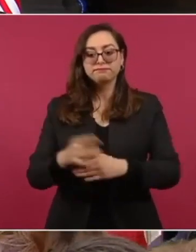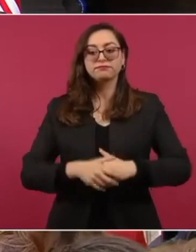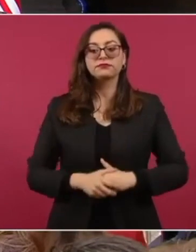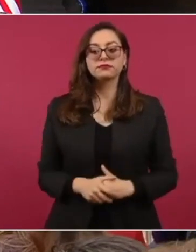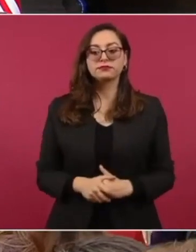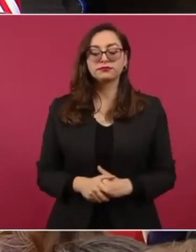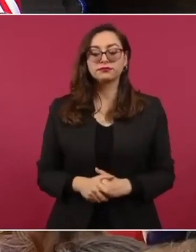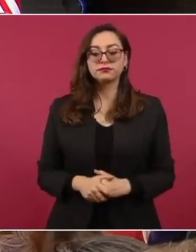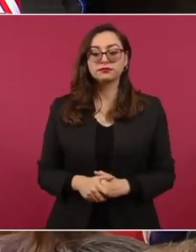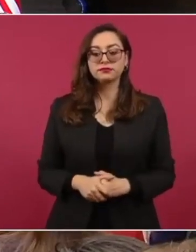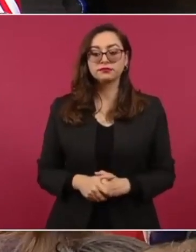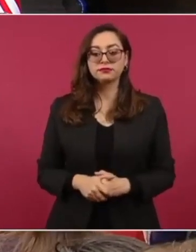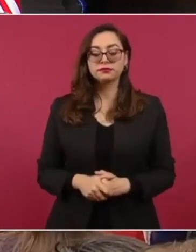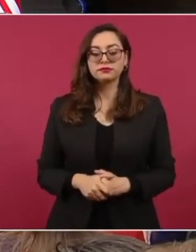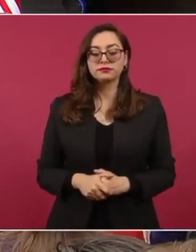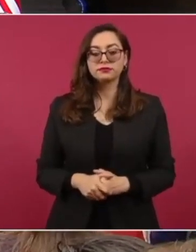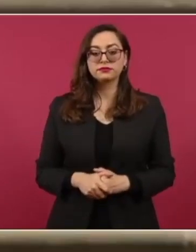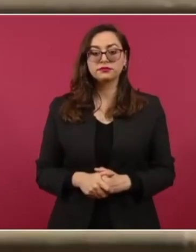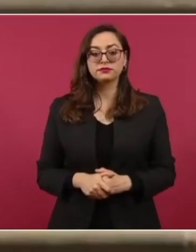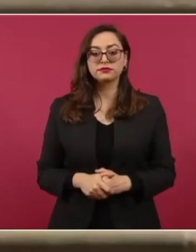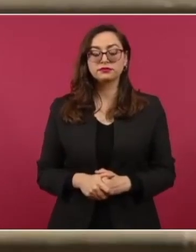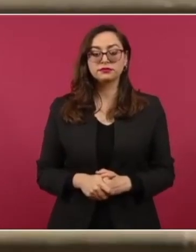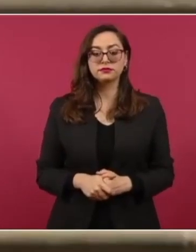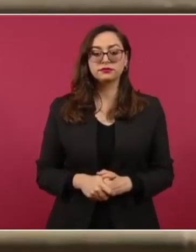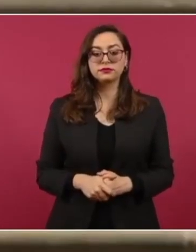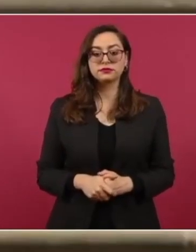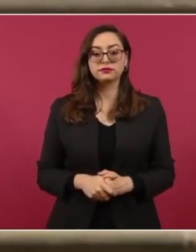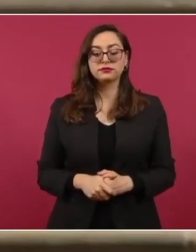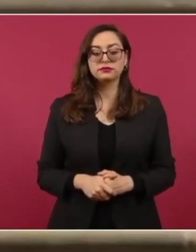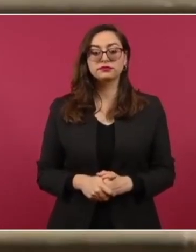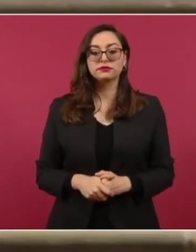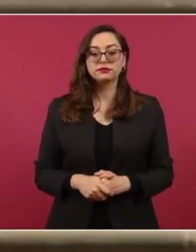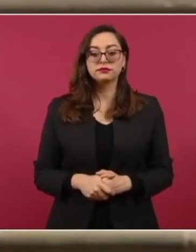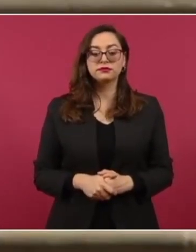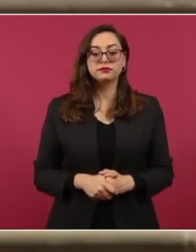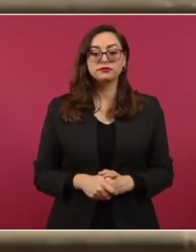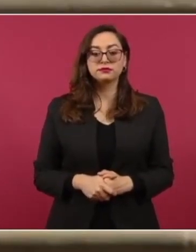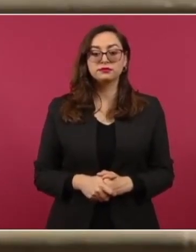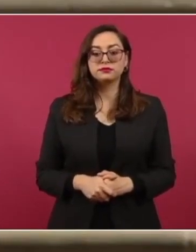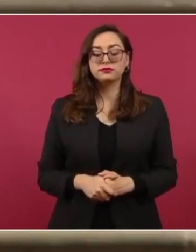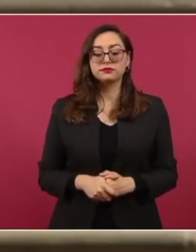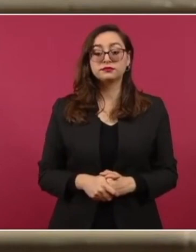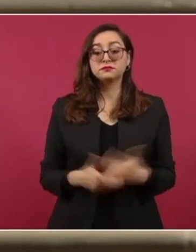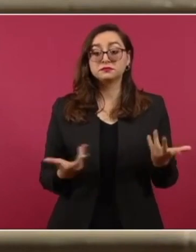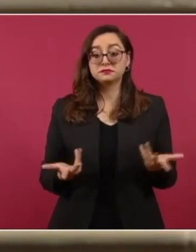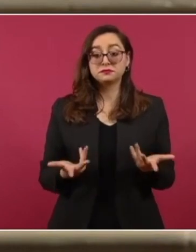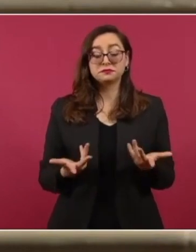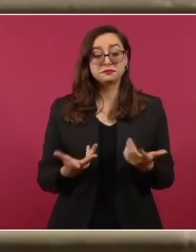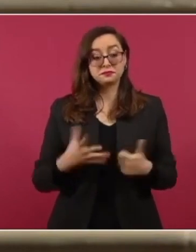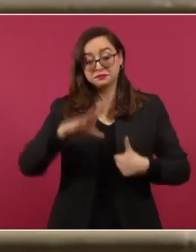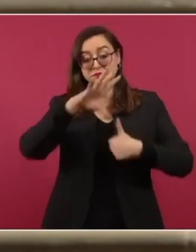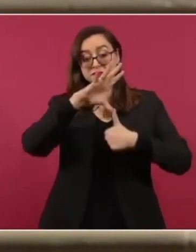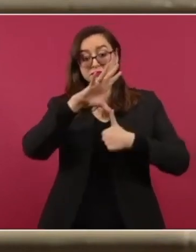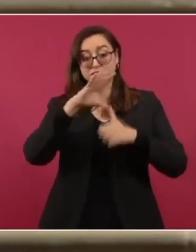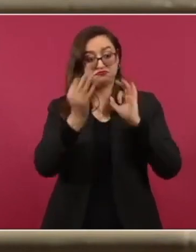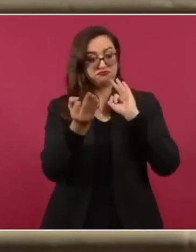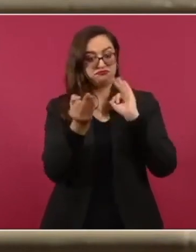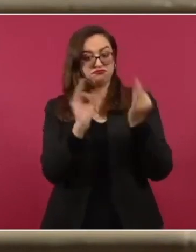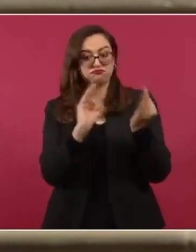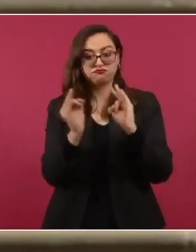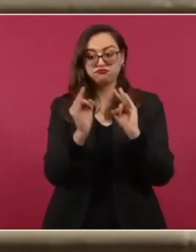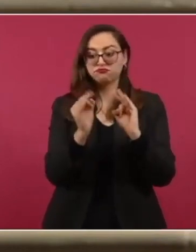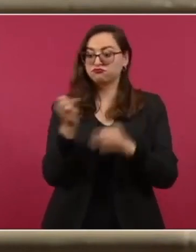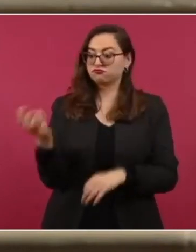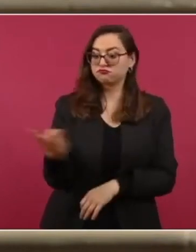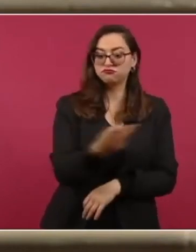El solo hecho de reunirnos como buenos vecinos en un